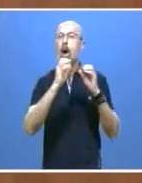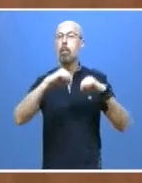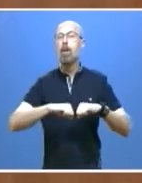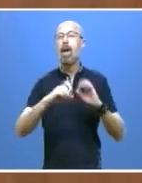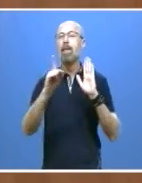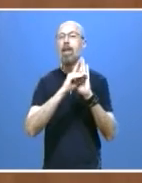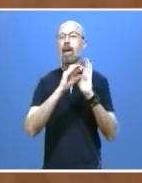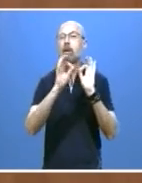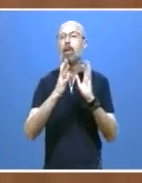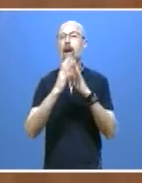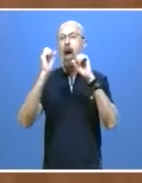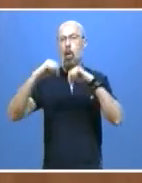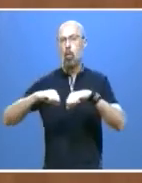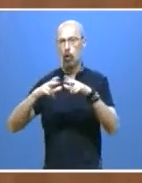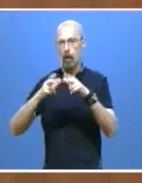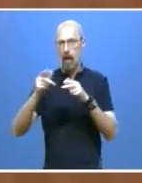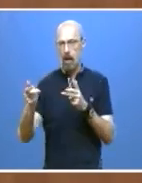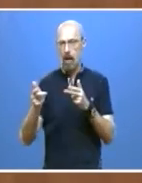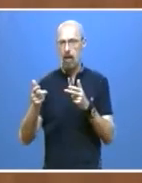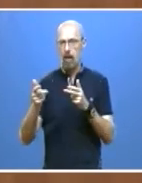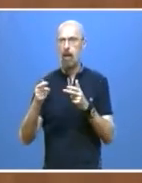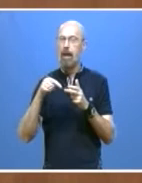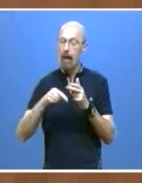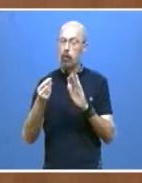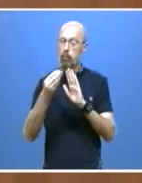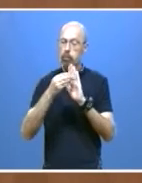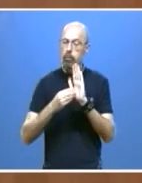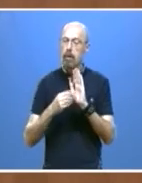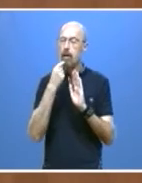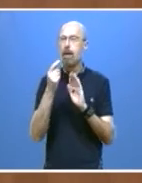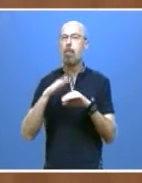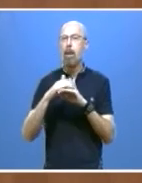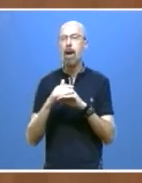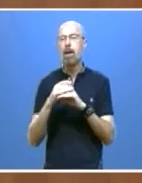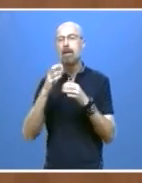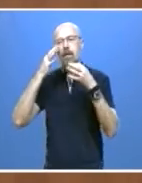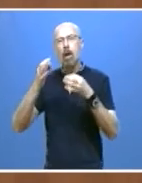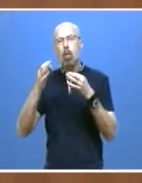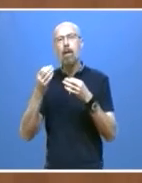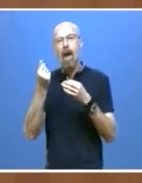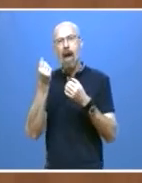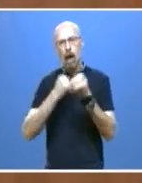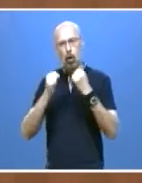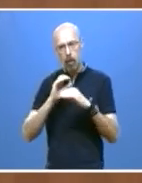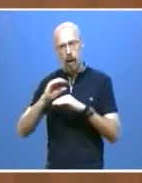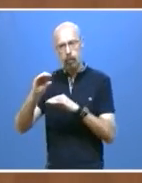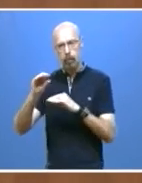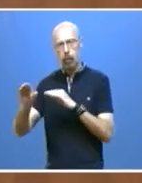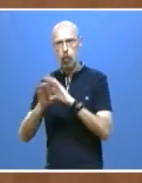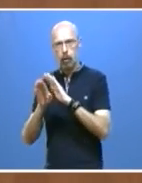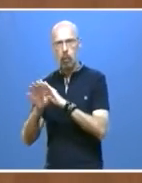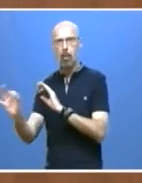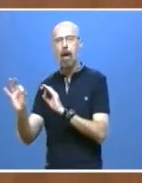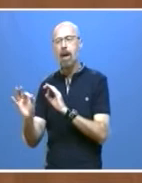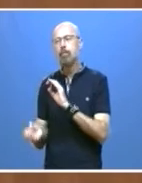que desde luego garantiza por un lado su sostenibilidad financiera y una ley específica del tercer sector antes de